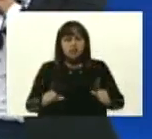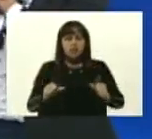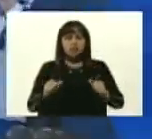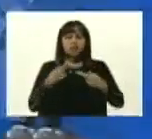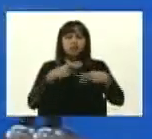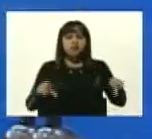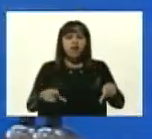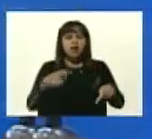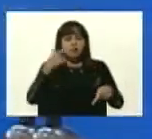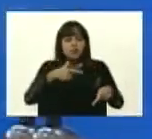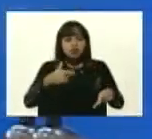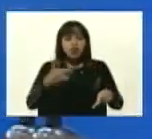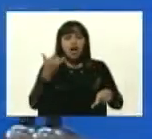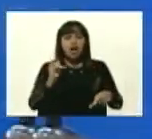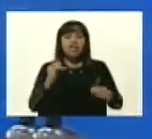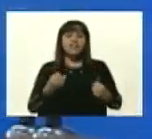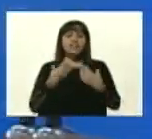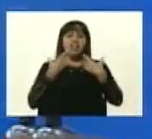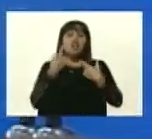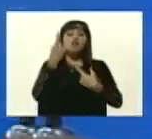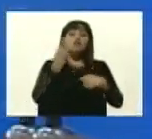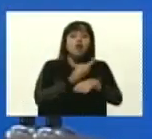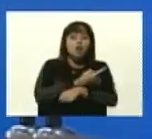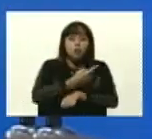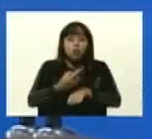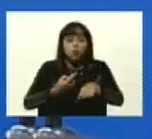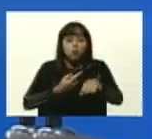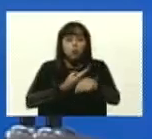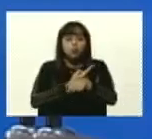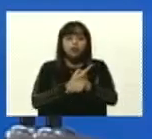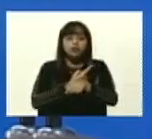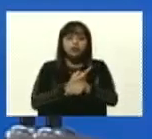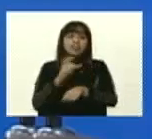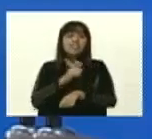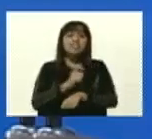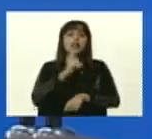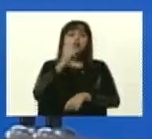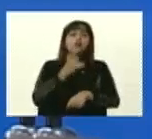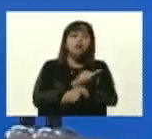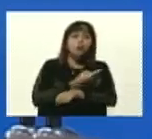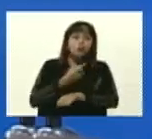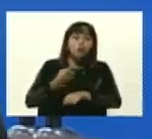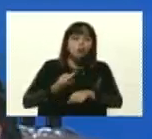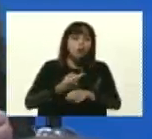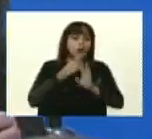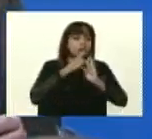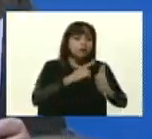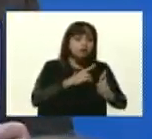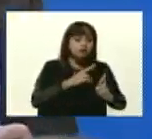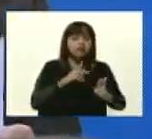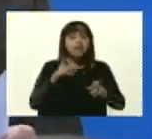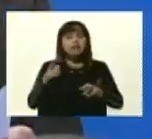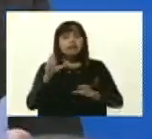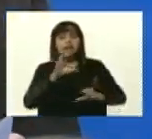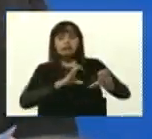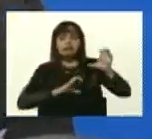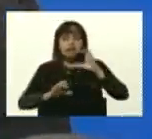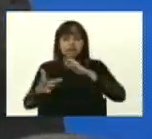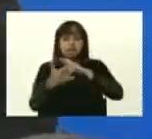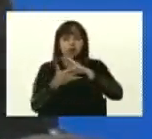persona está infectada en una hora. Solo necesitan una hora. Ciencia y tecnología